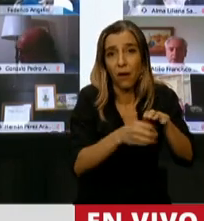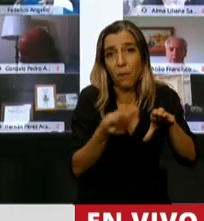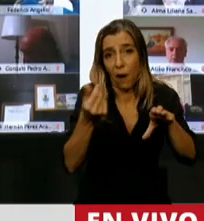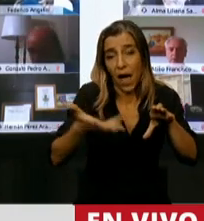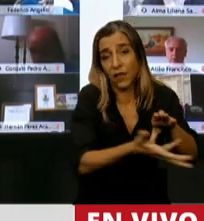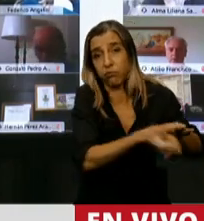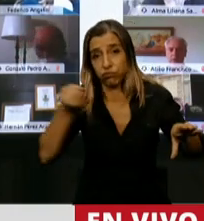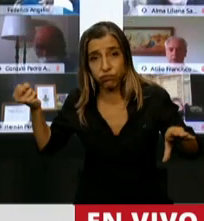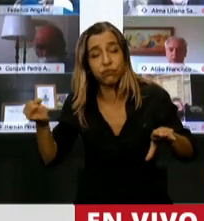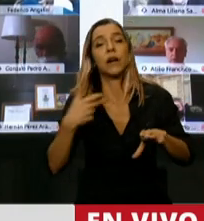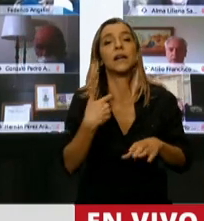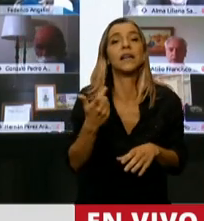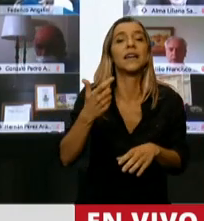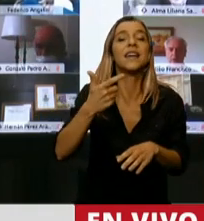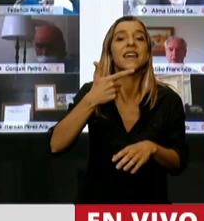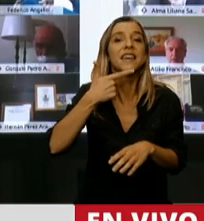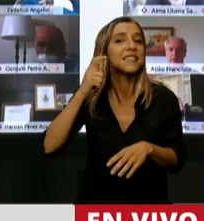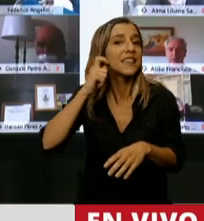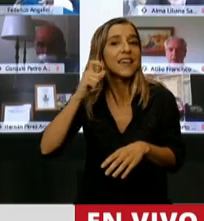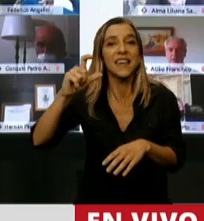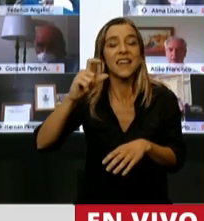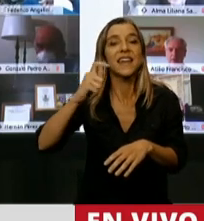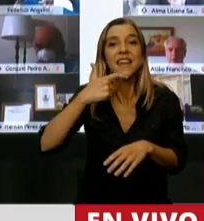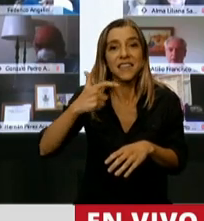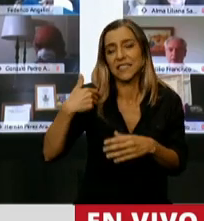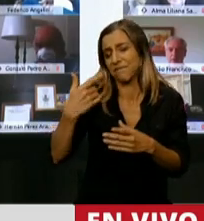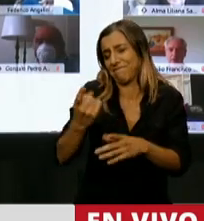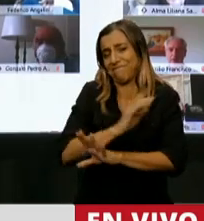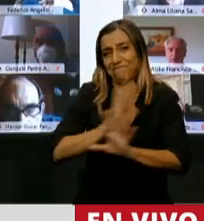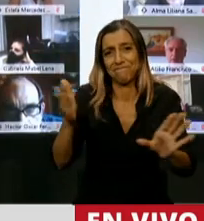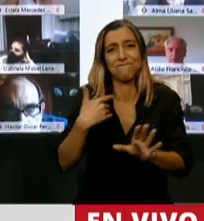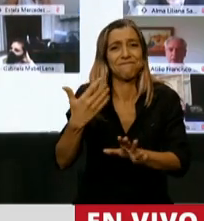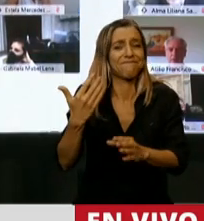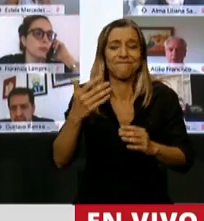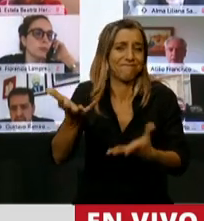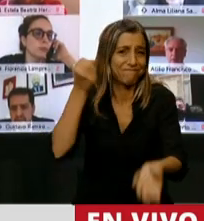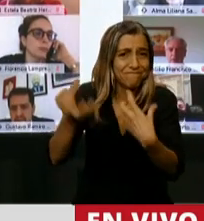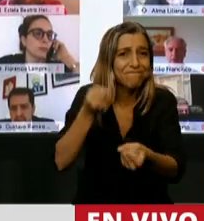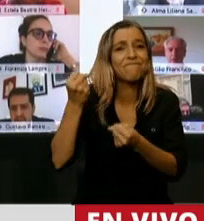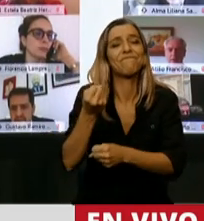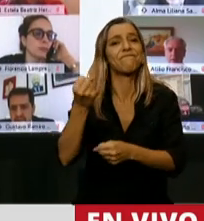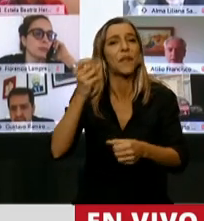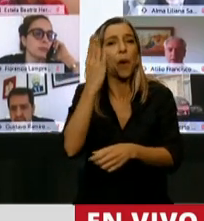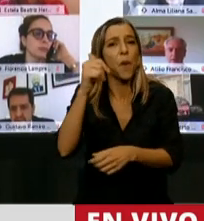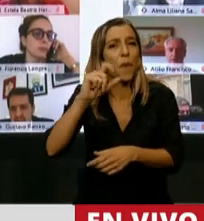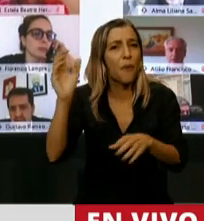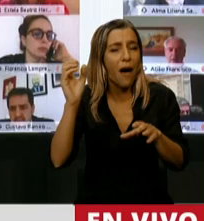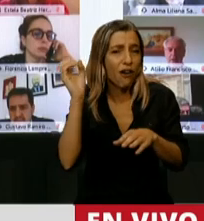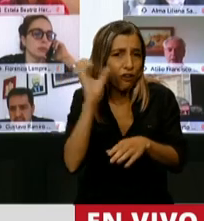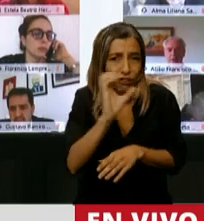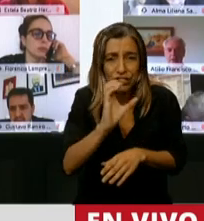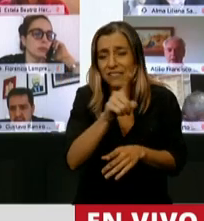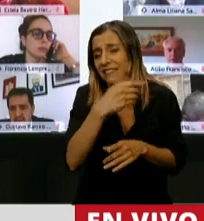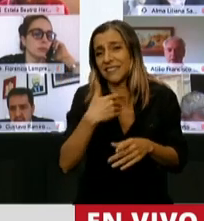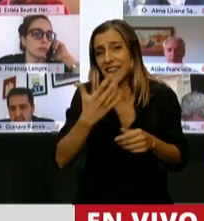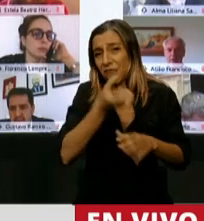FGS, porque ahí se llenaron de títulos de colores el FGS, el saqueo del Banco Central, reservas negativas como tenemos hoy,